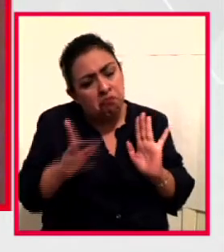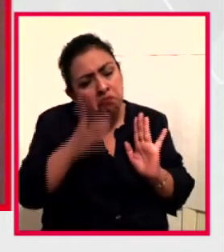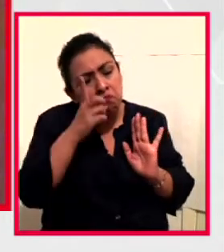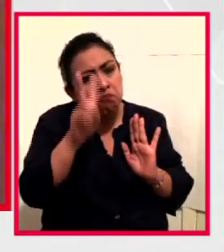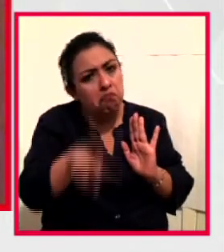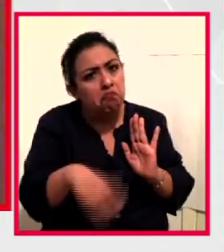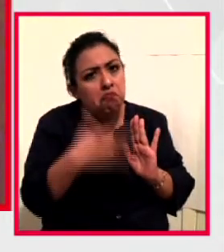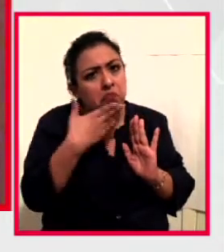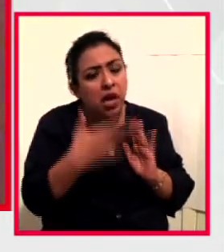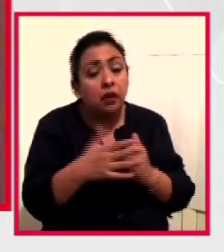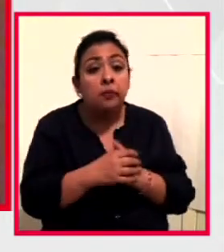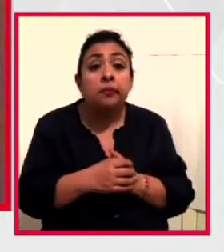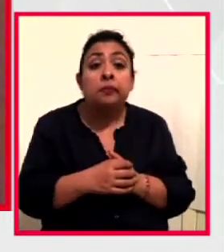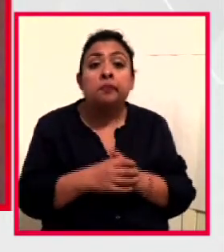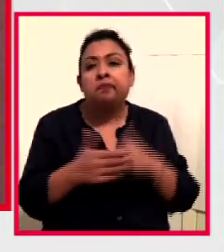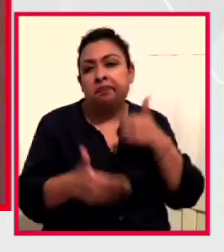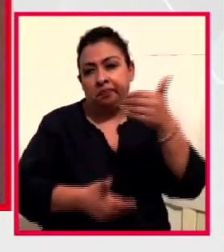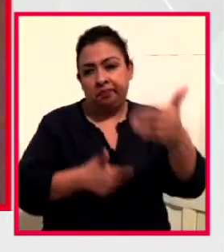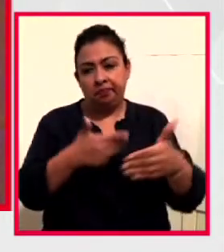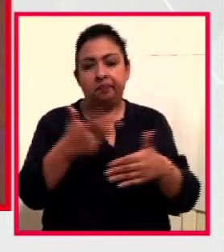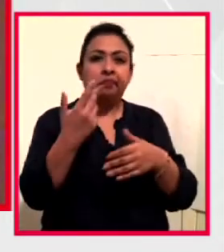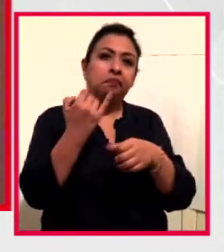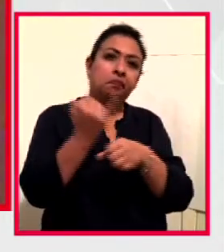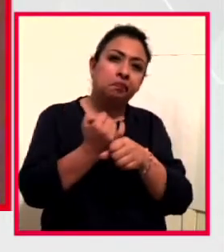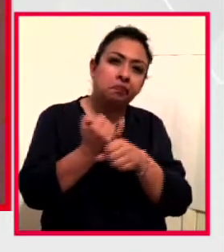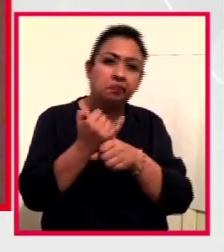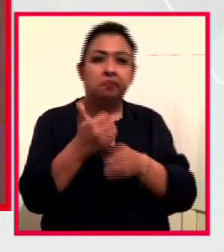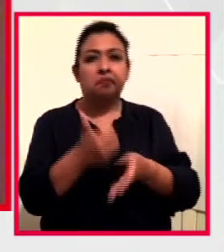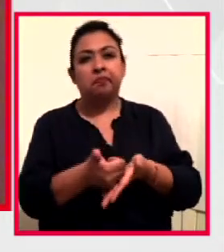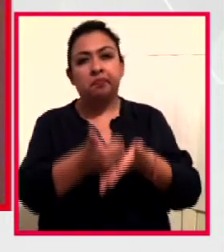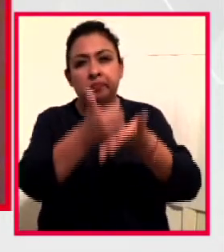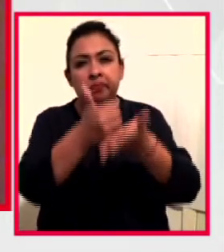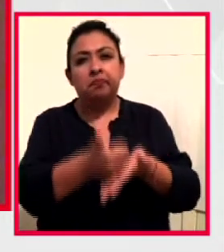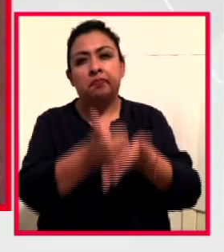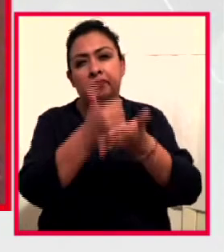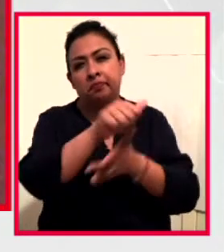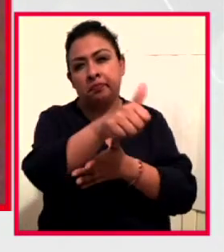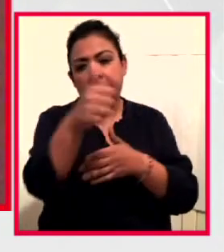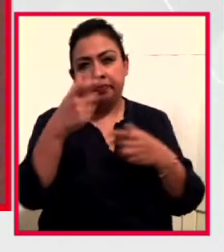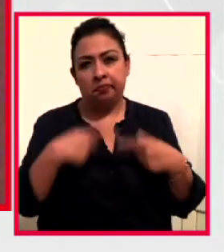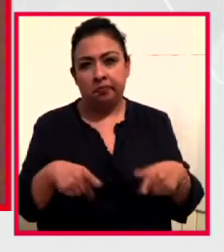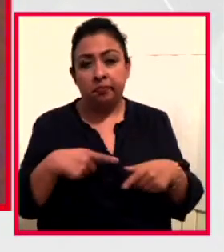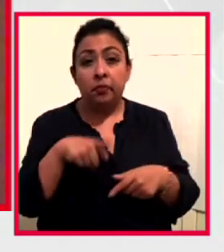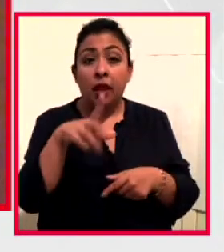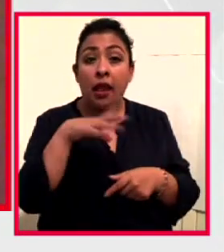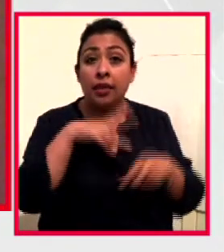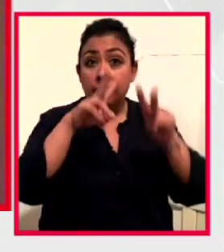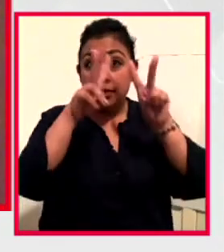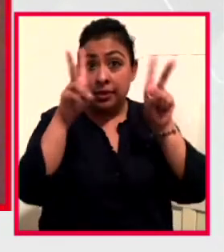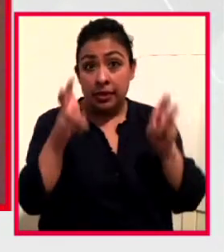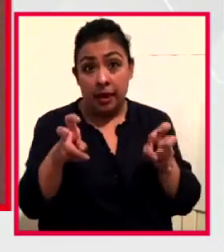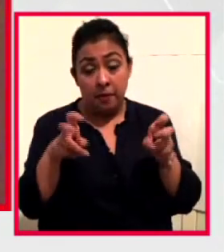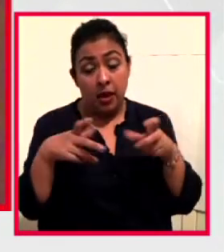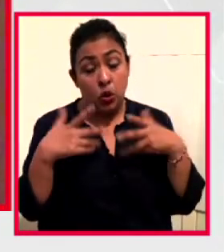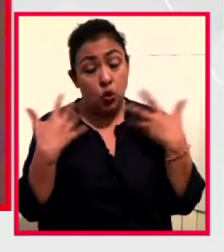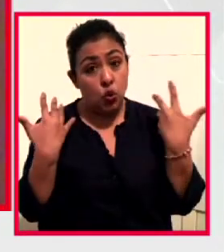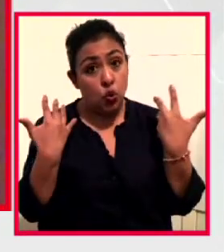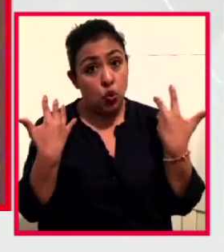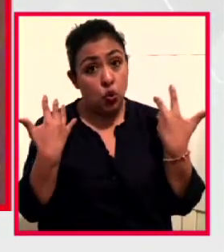Y en este camino de explorar y ayudarnos y ayudar a los demás, tocas un tema que es bastante